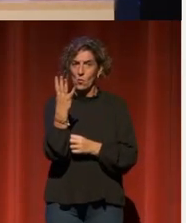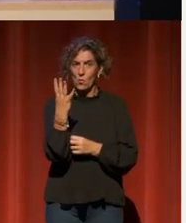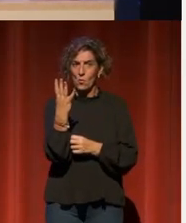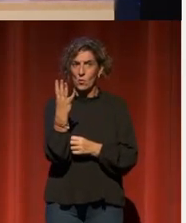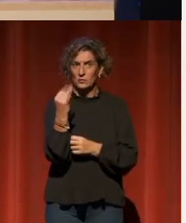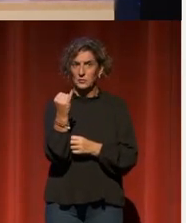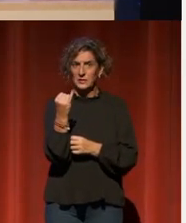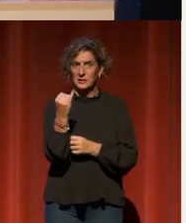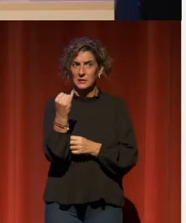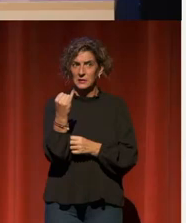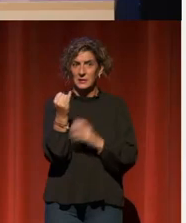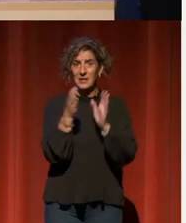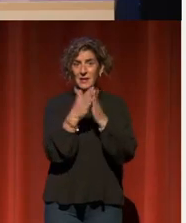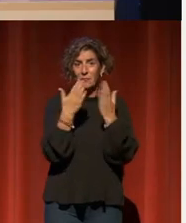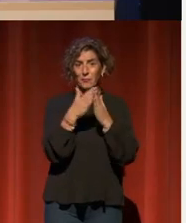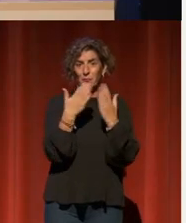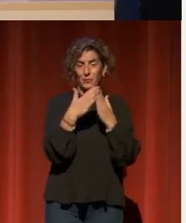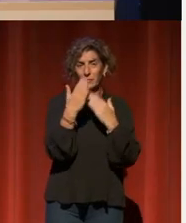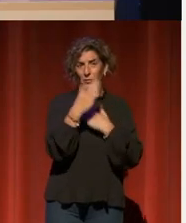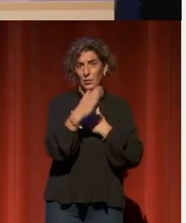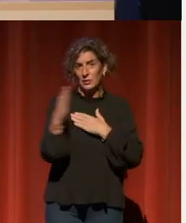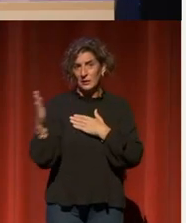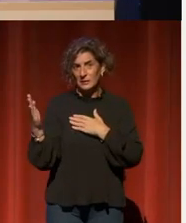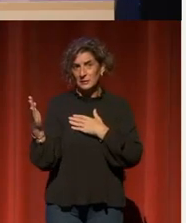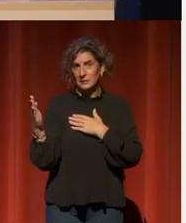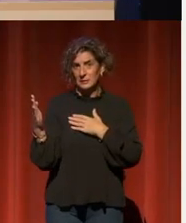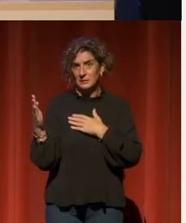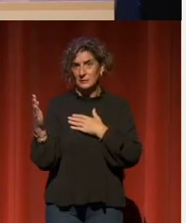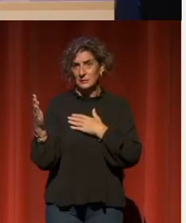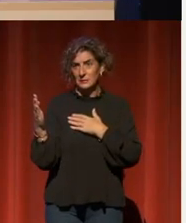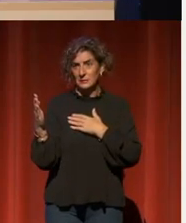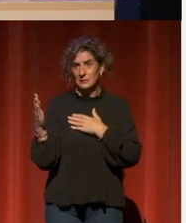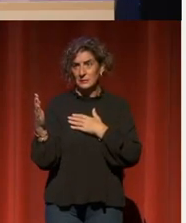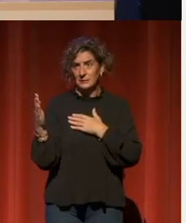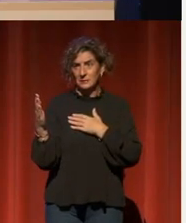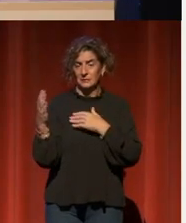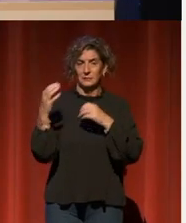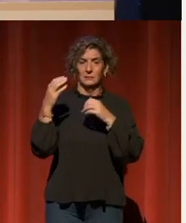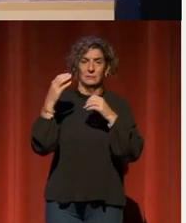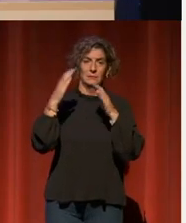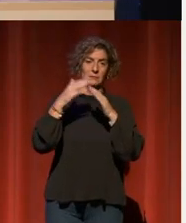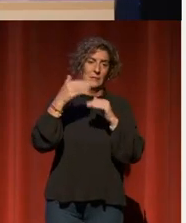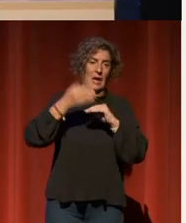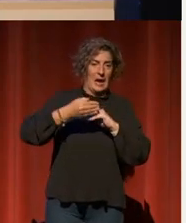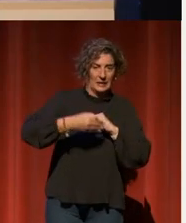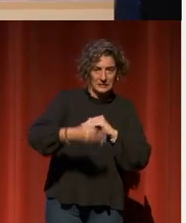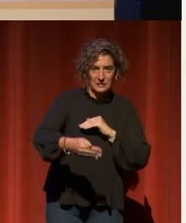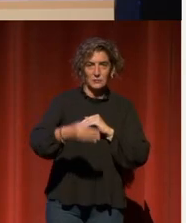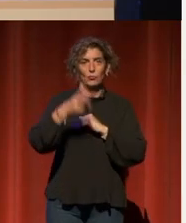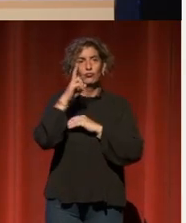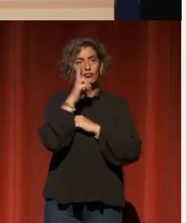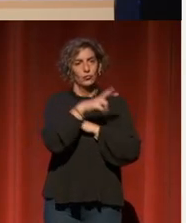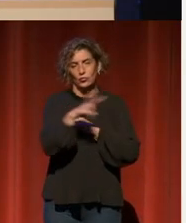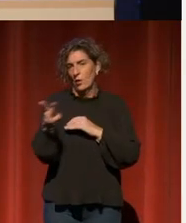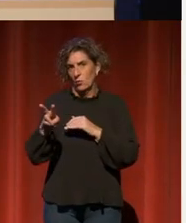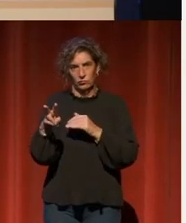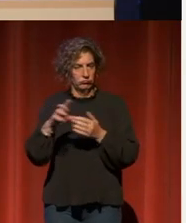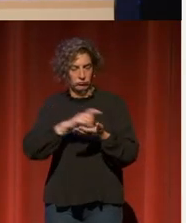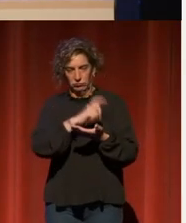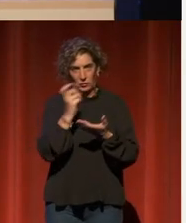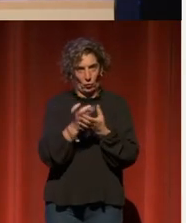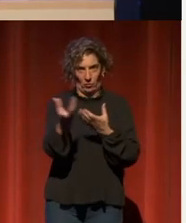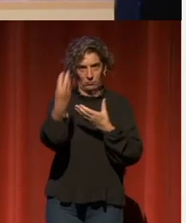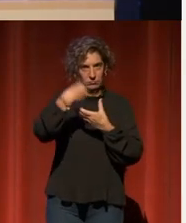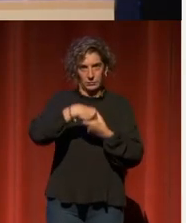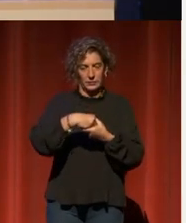bibliotecas, galerías, archivos, museos de toda Europa. Y